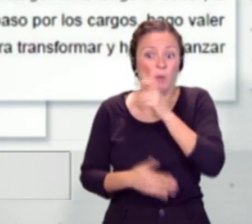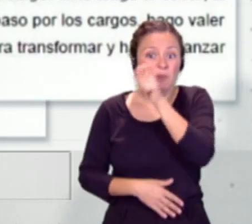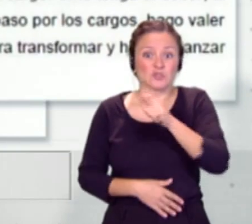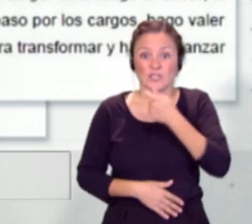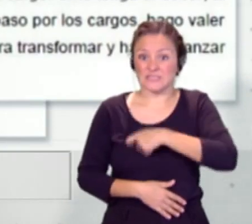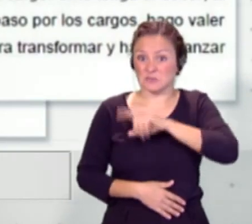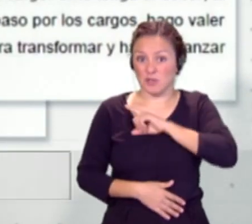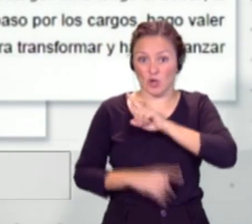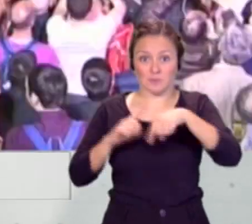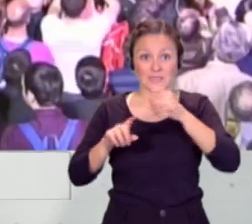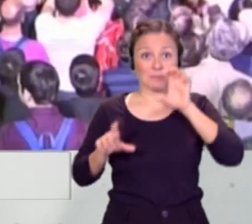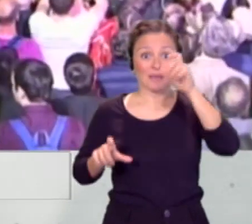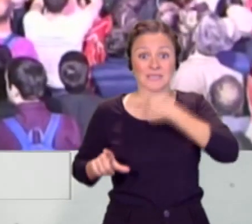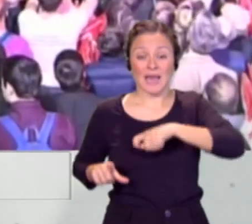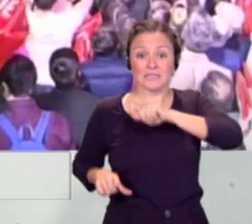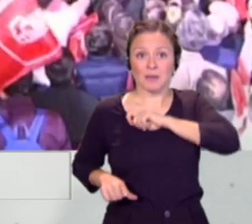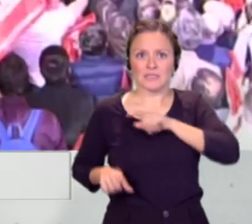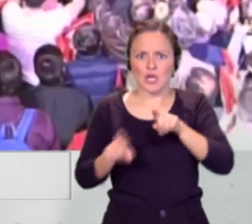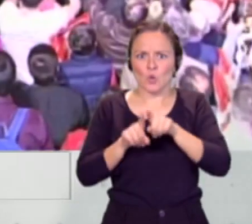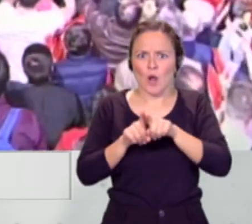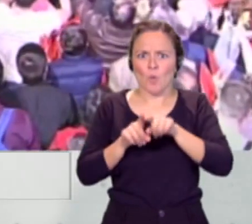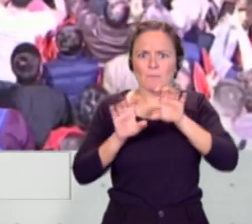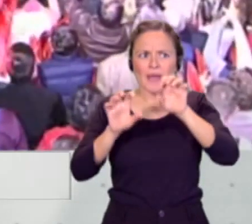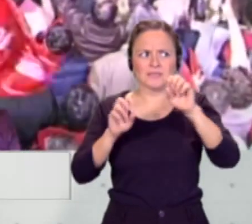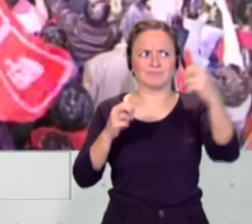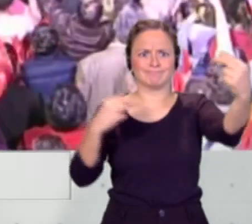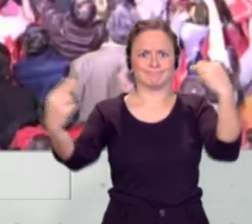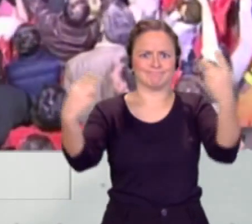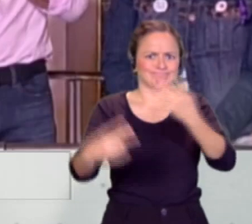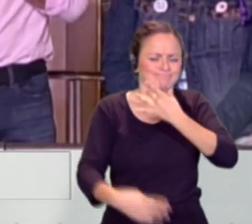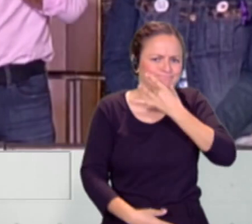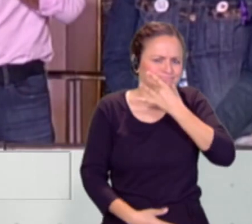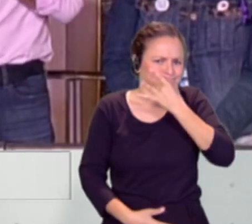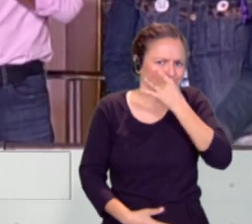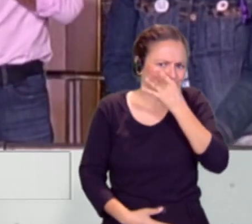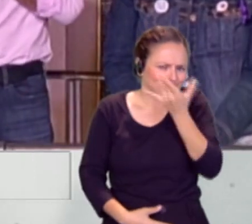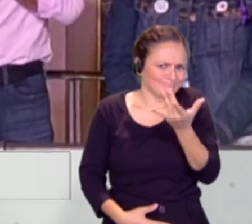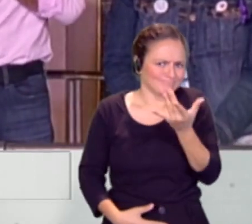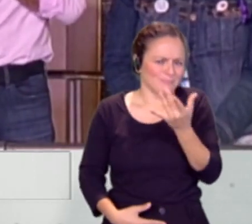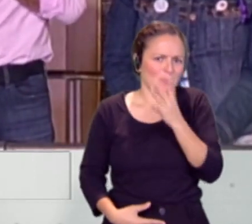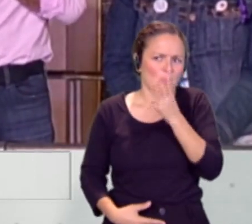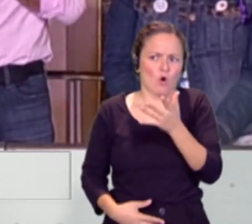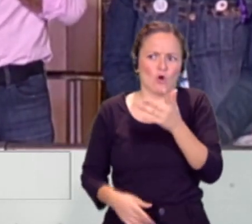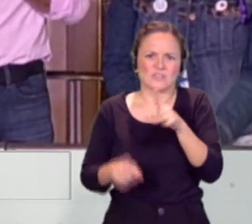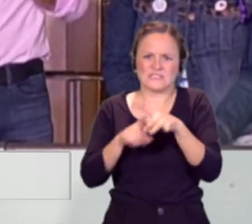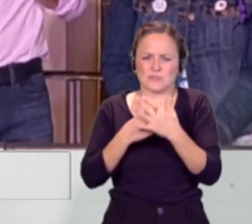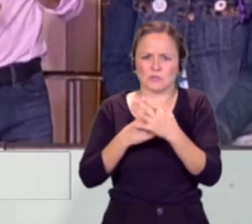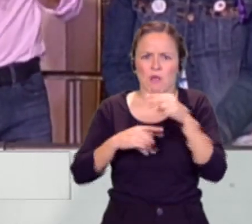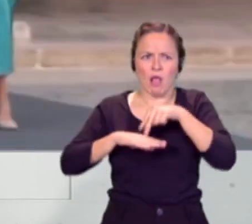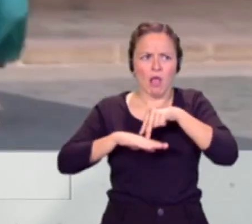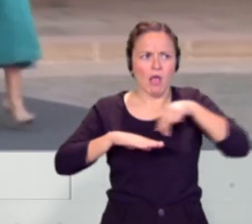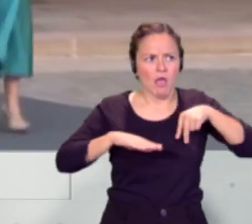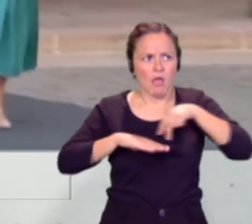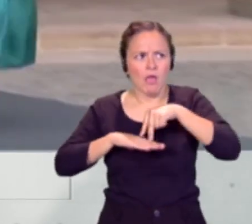y a España como país expuesto al mundo, con una situación de interinidad, de